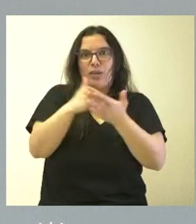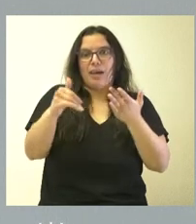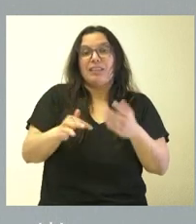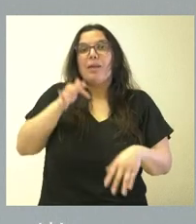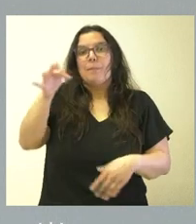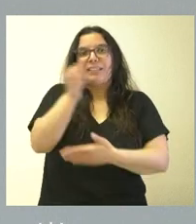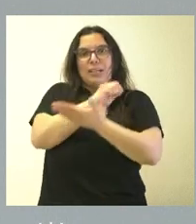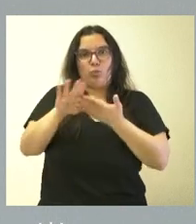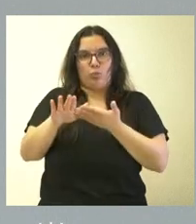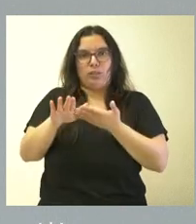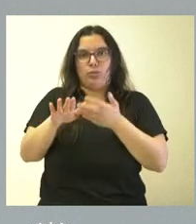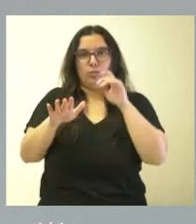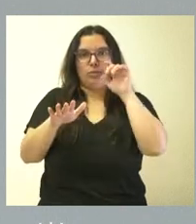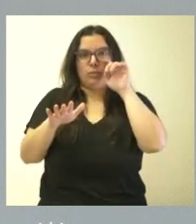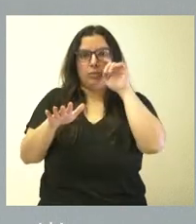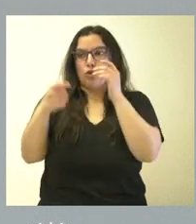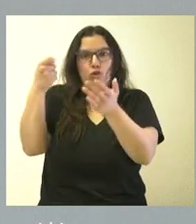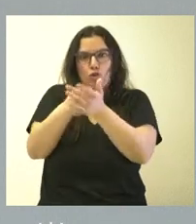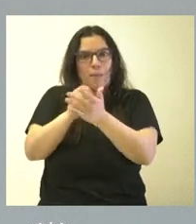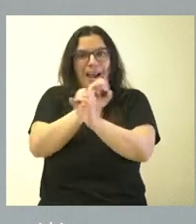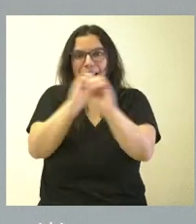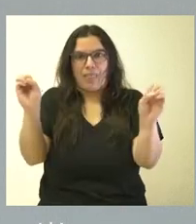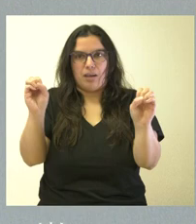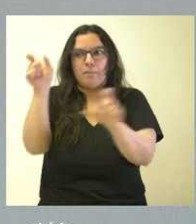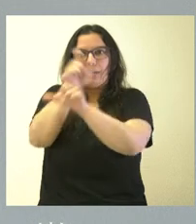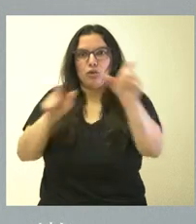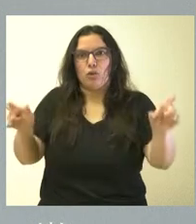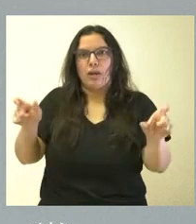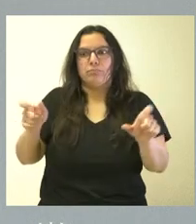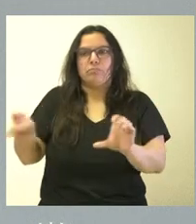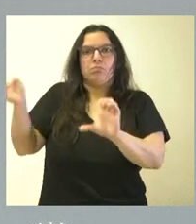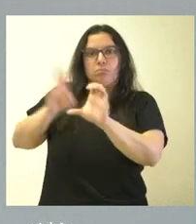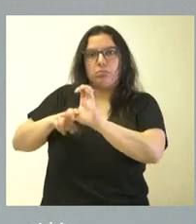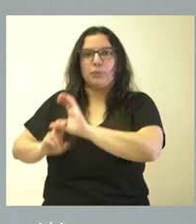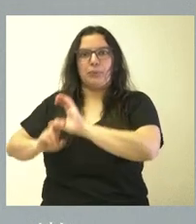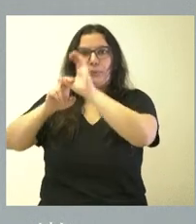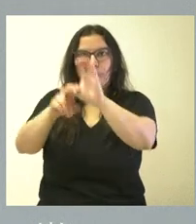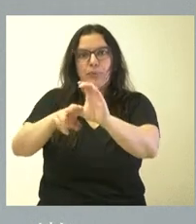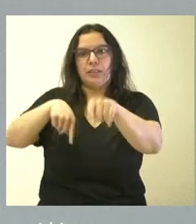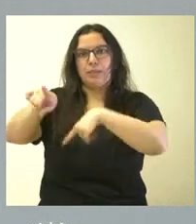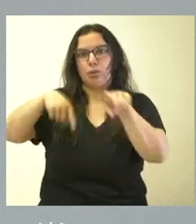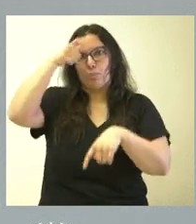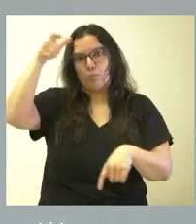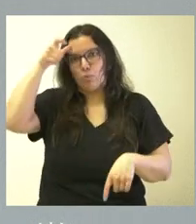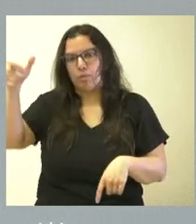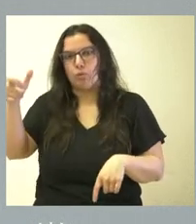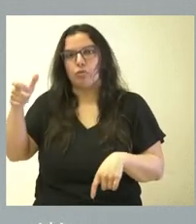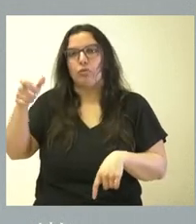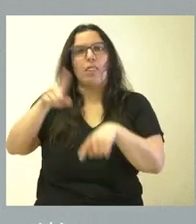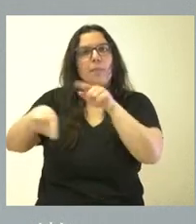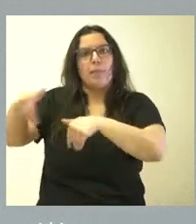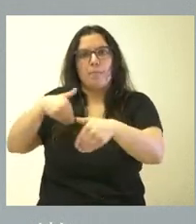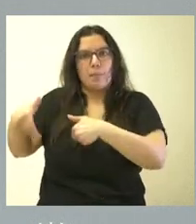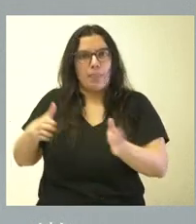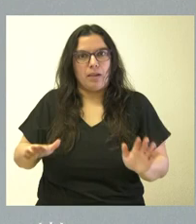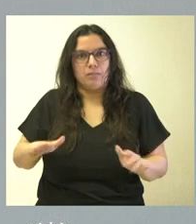sino que es gratuito desde el punto de vista del no pago por parte de las personas que lo utilizan en el ámbito del transporte rural y del transporte a la demanda. Y, por tanto,